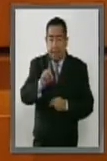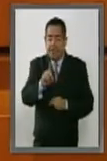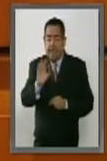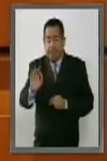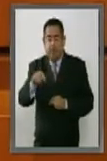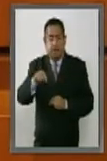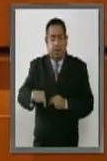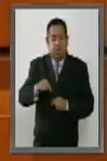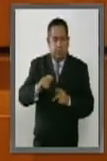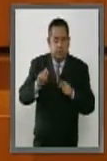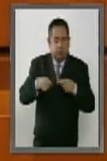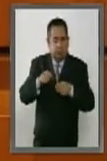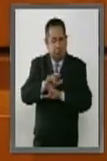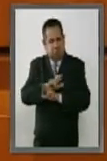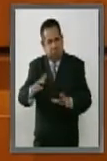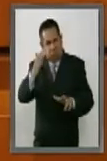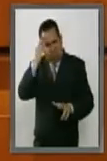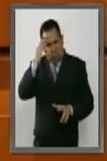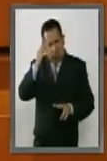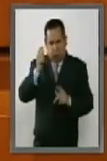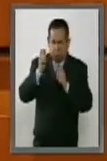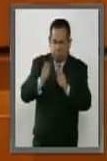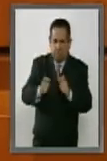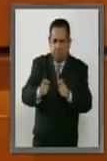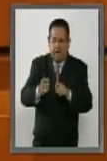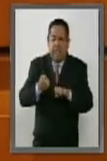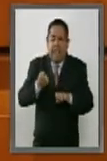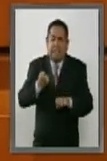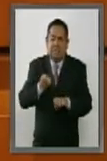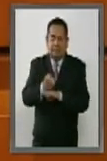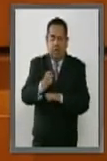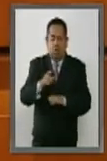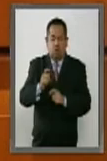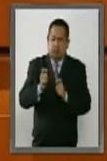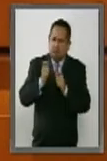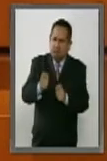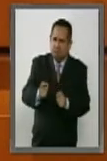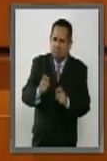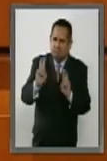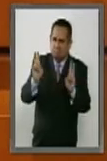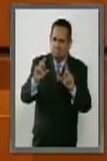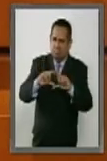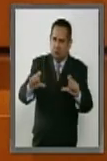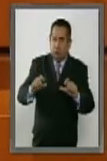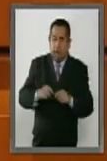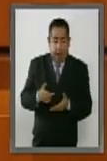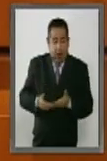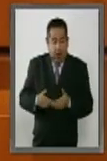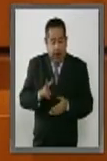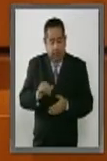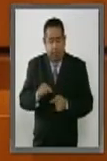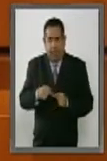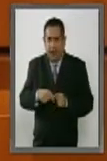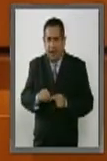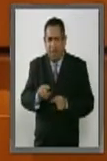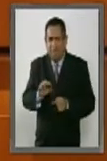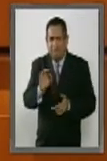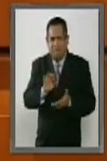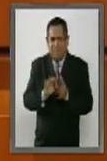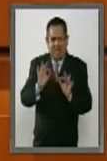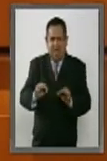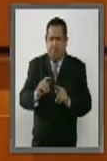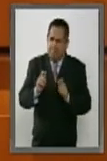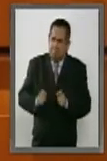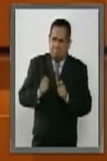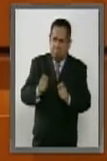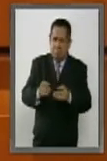les sea reconocido el estatus de entidad federativa. Hoy estamos a punto de aprobar la reforma